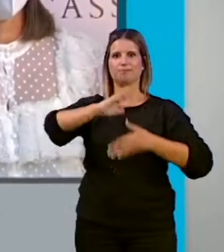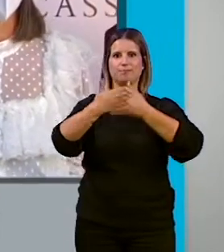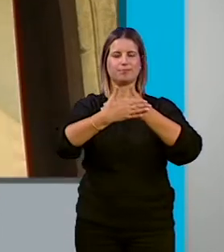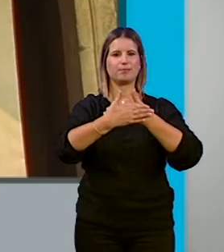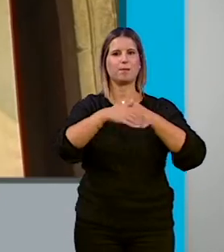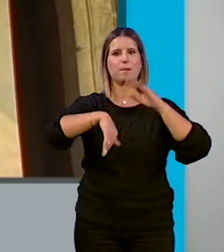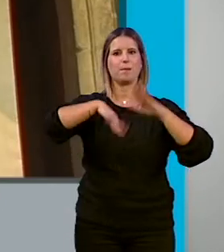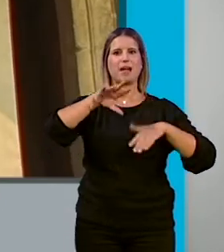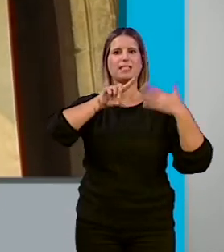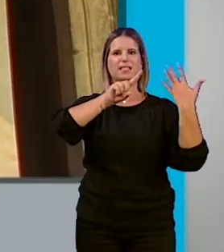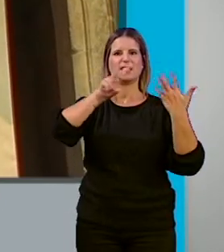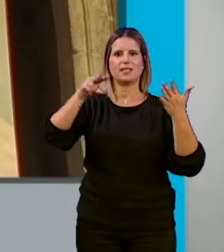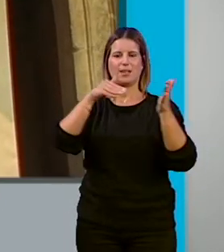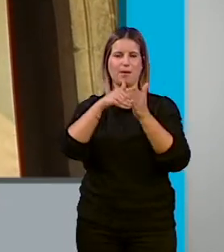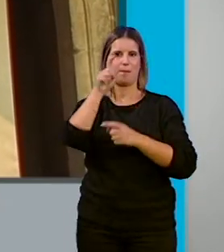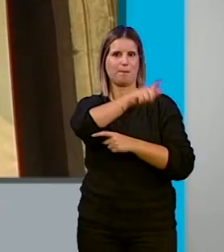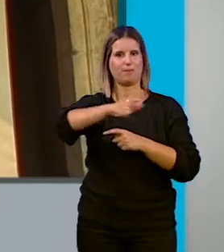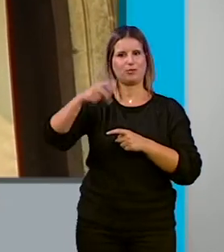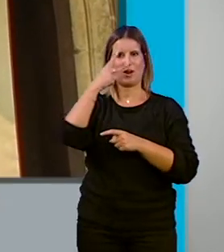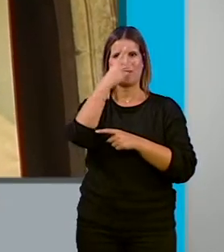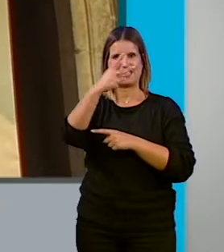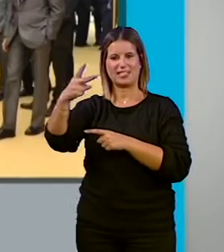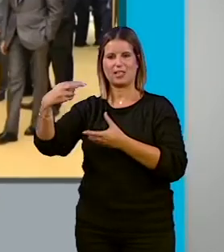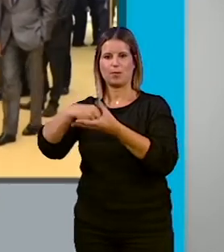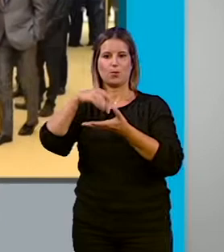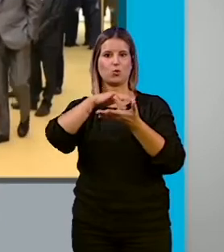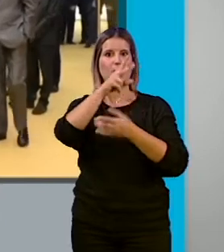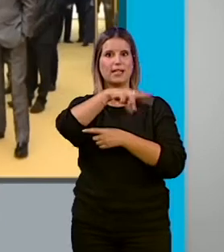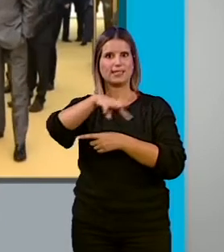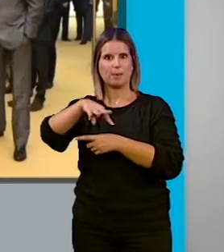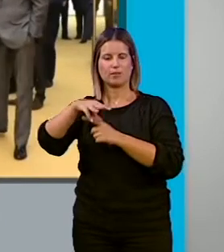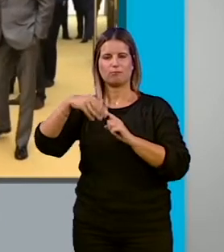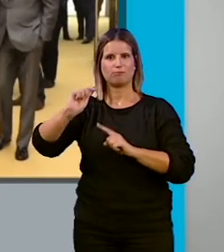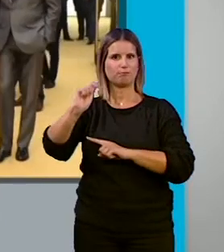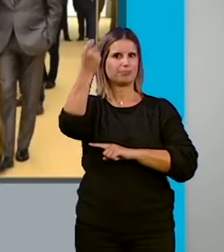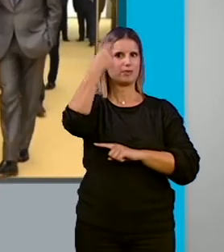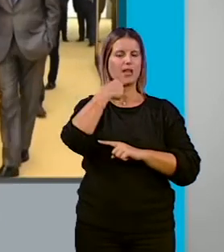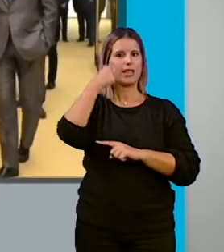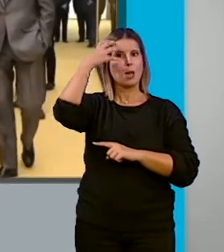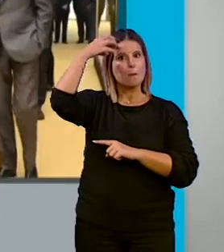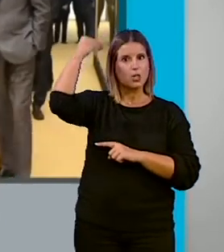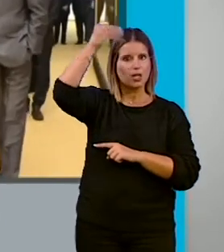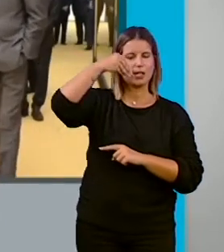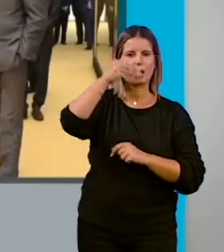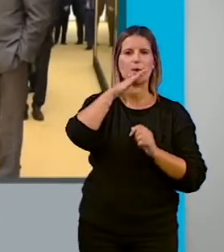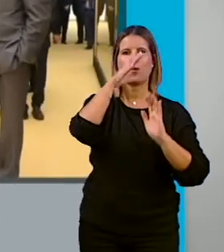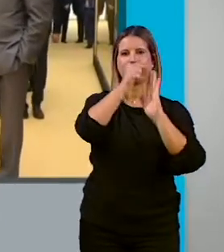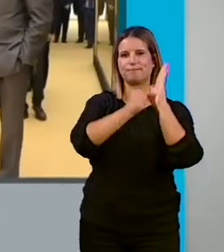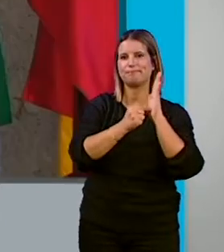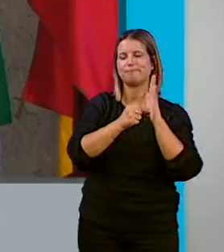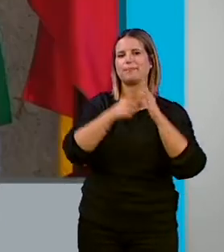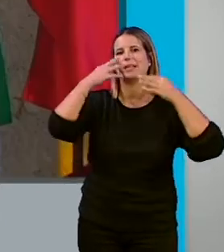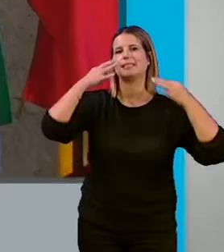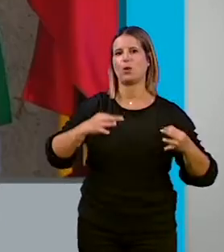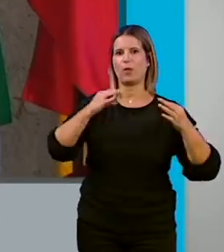67.000 personas la han visitado durante estos tres meses, siendo todo un logro según el patronato, si tenemos en cuenta las medidas de seguridad y el poco